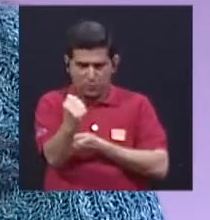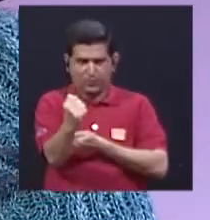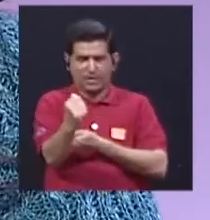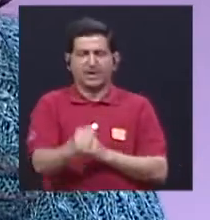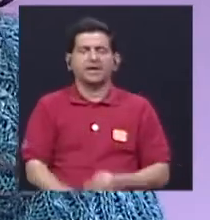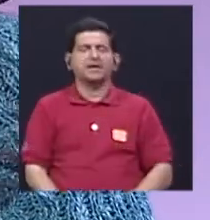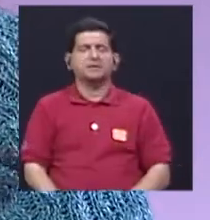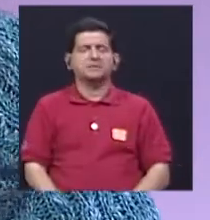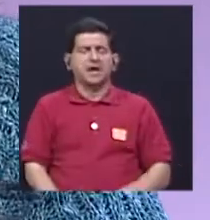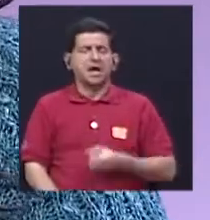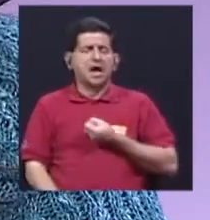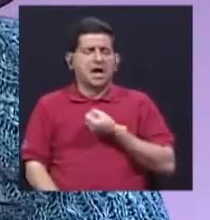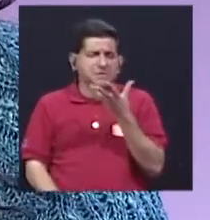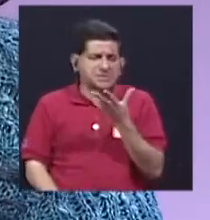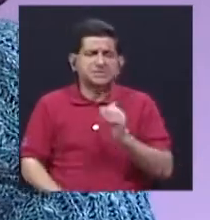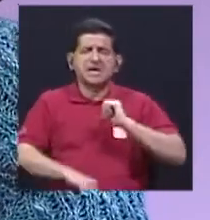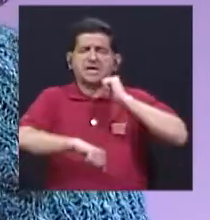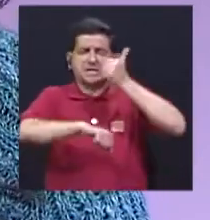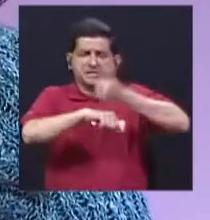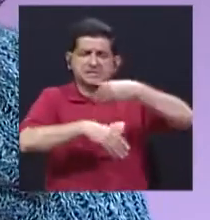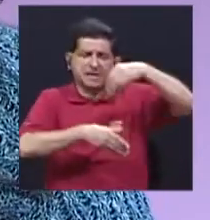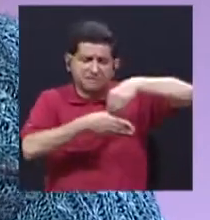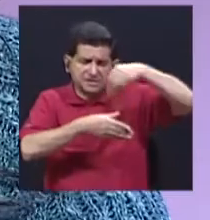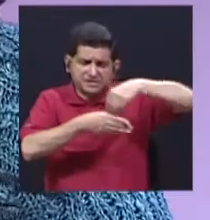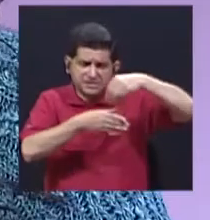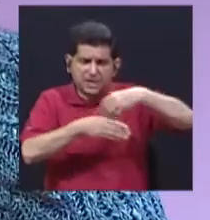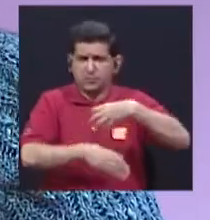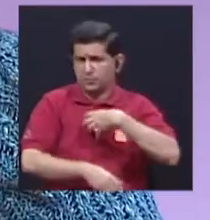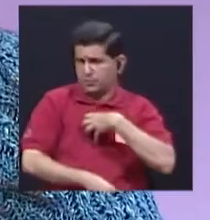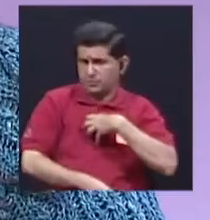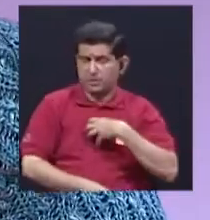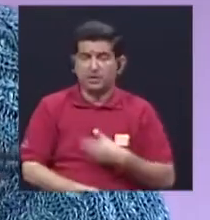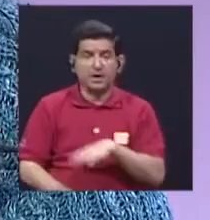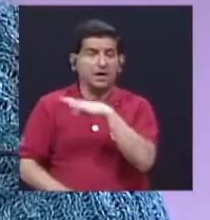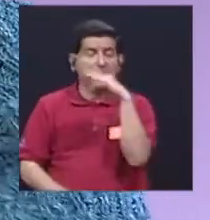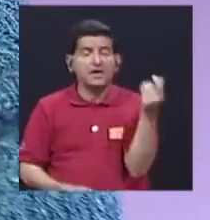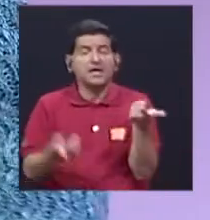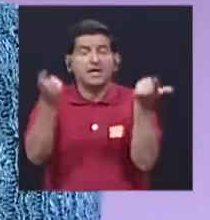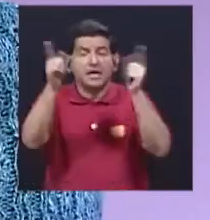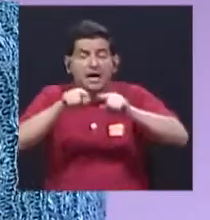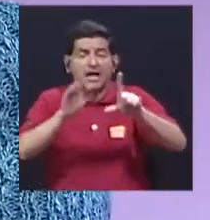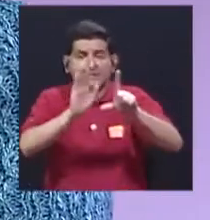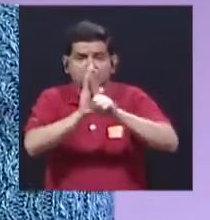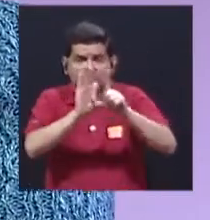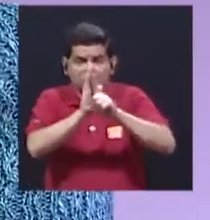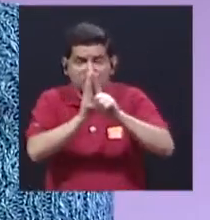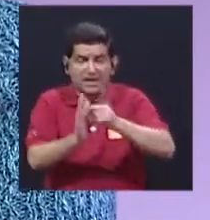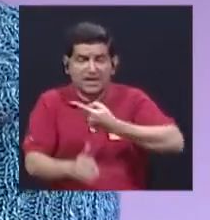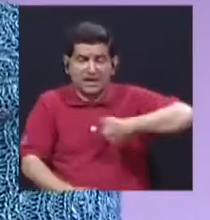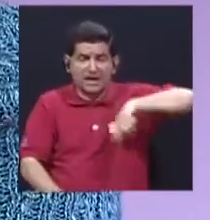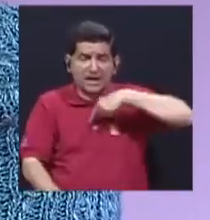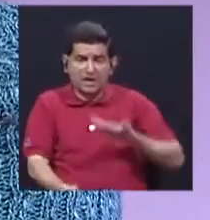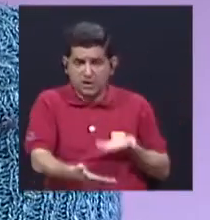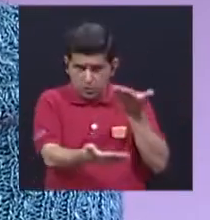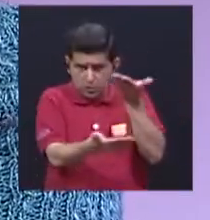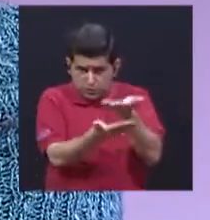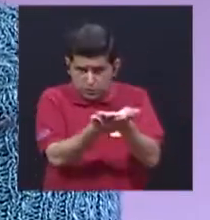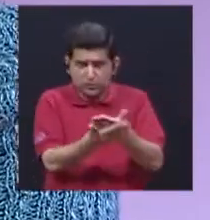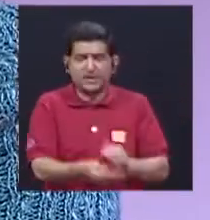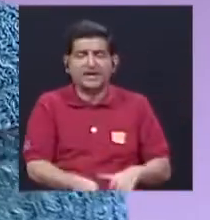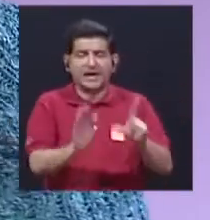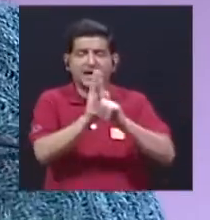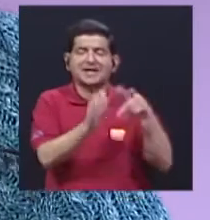emitir y definir qué contenidos transmiten, sino también, en el caso de la ley que nosotros estamos proponiendo, que es la ley